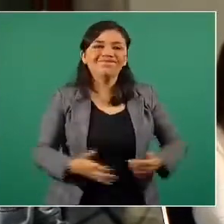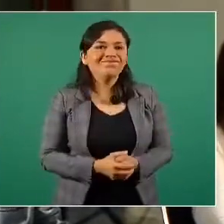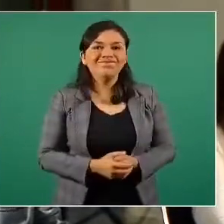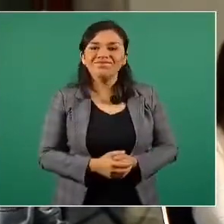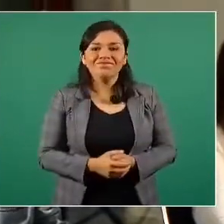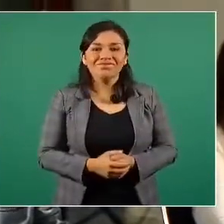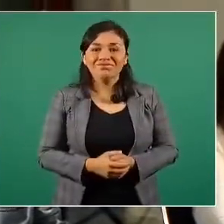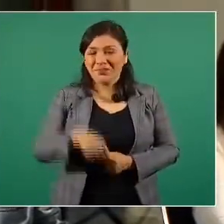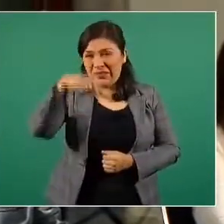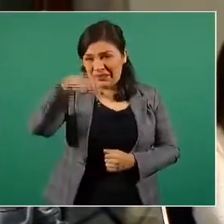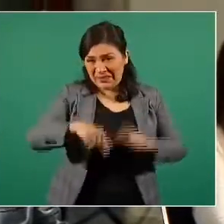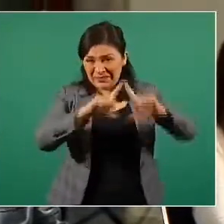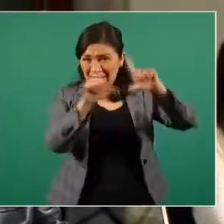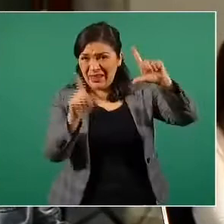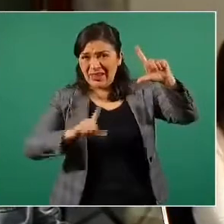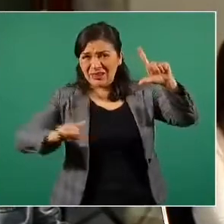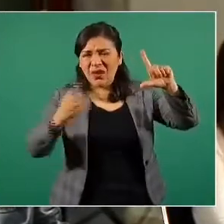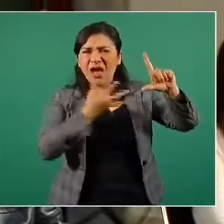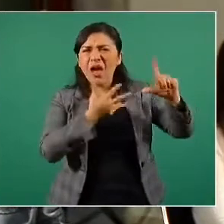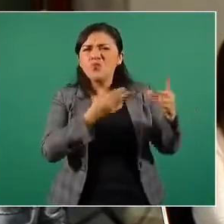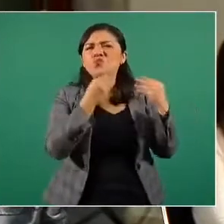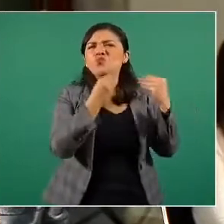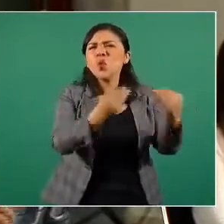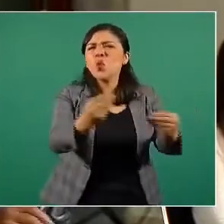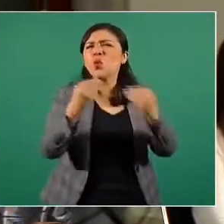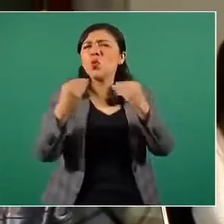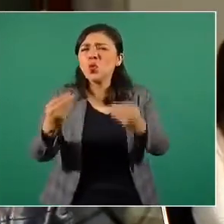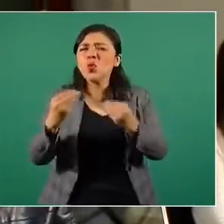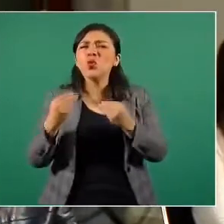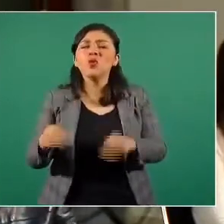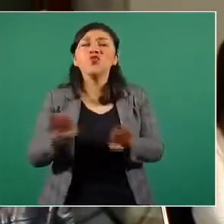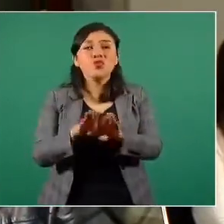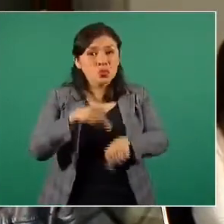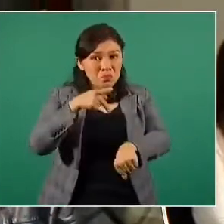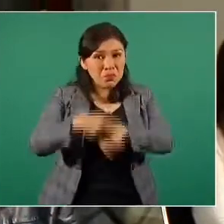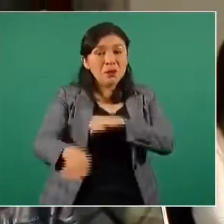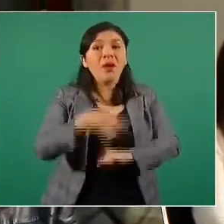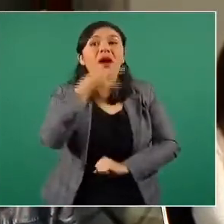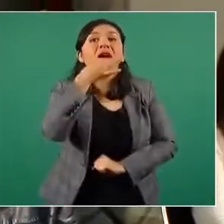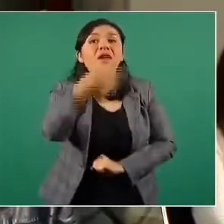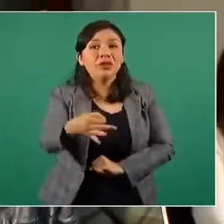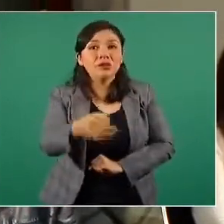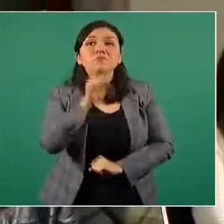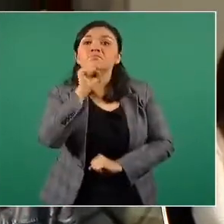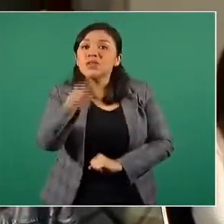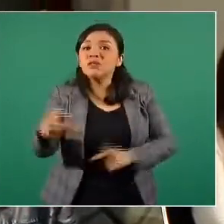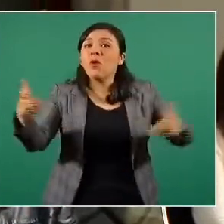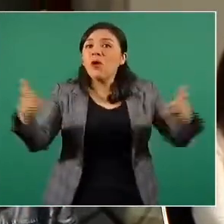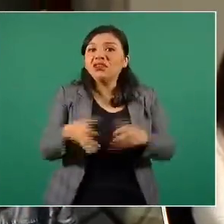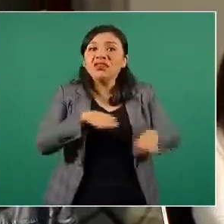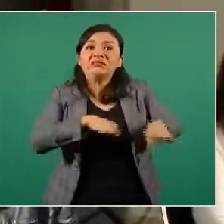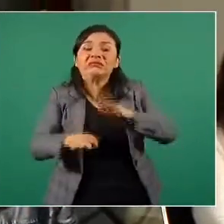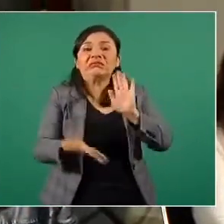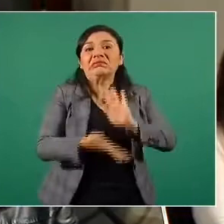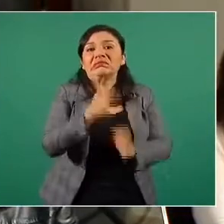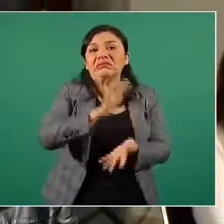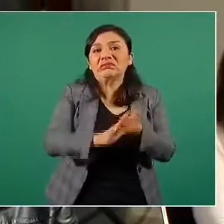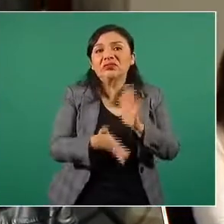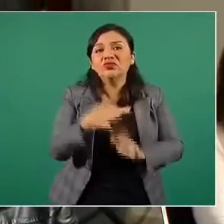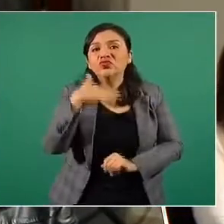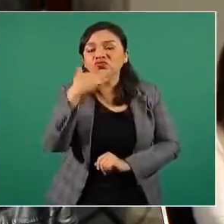a nivel nacional hay muchísimos focos rojos respecto a este mismo modus operandi, que finalmente